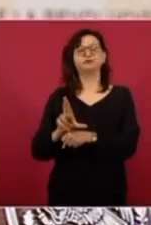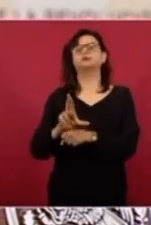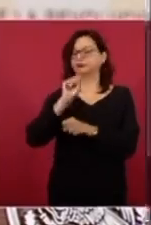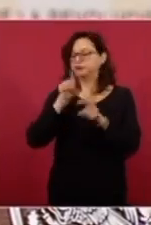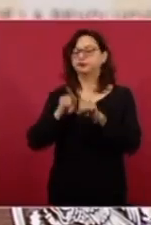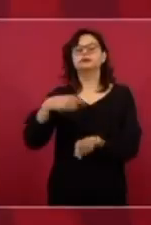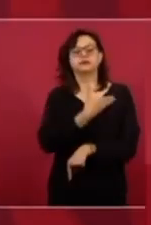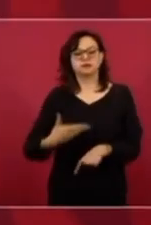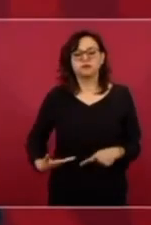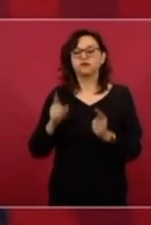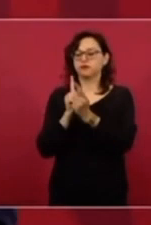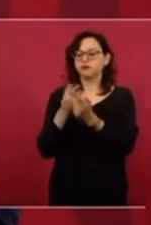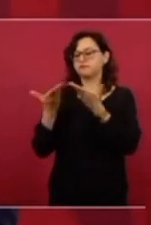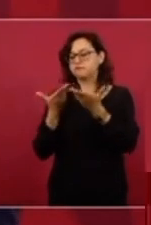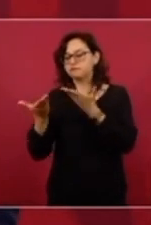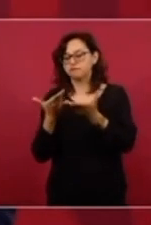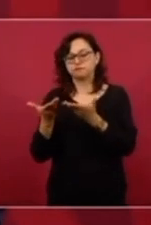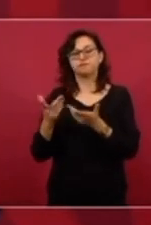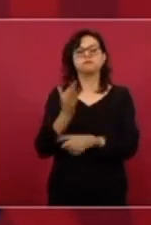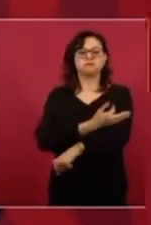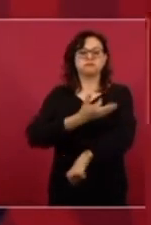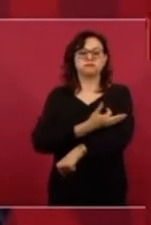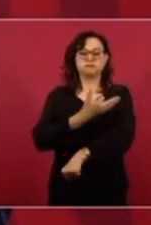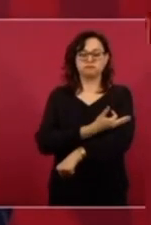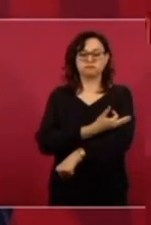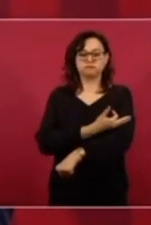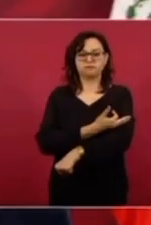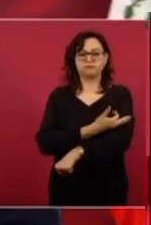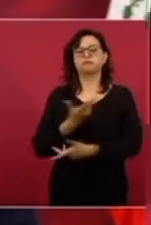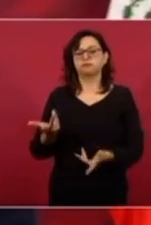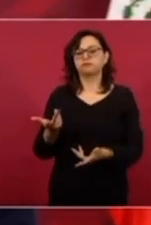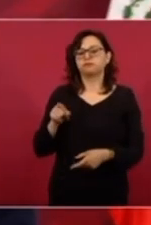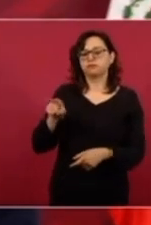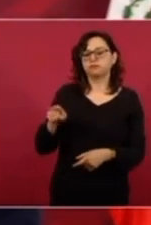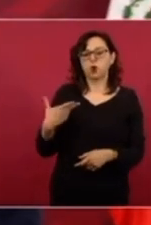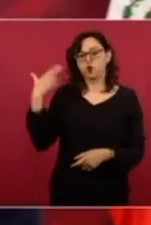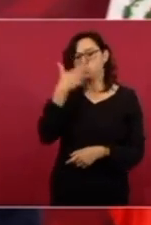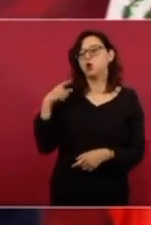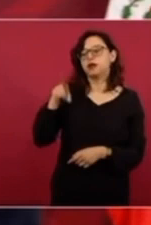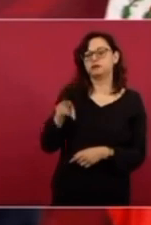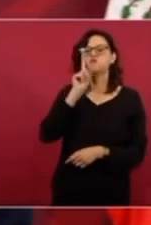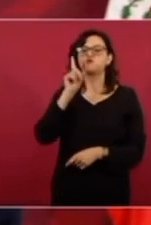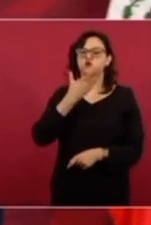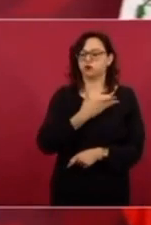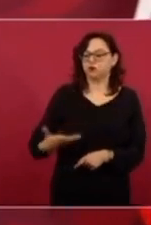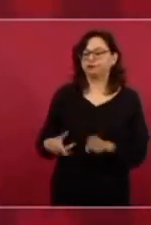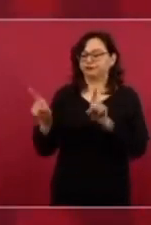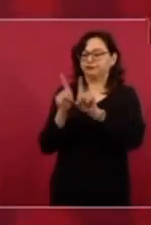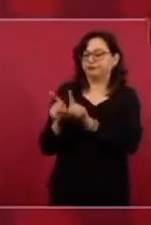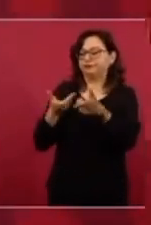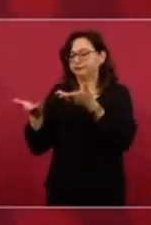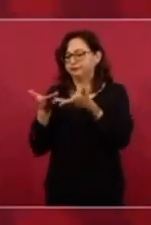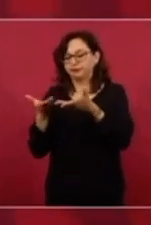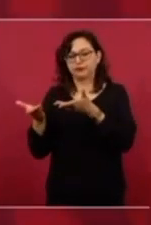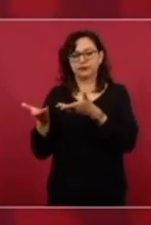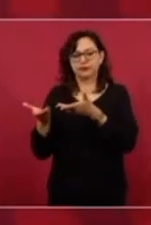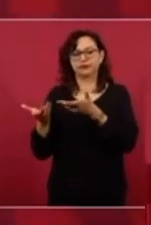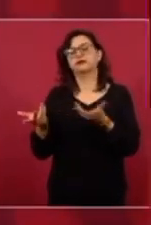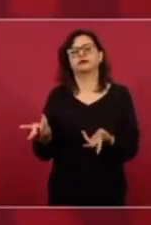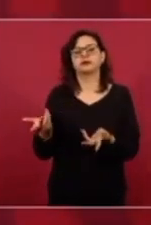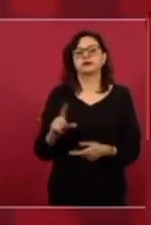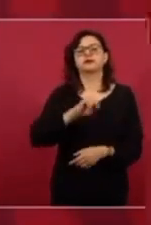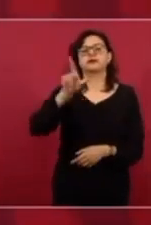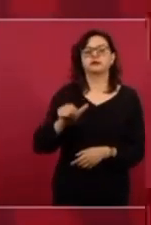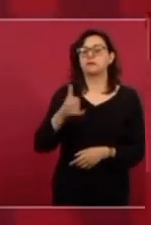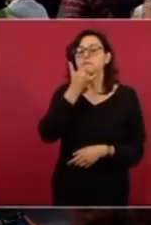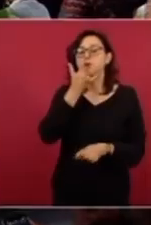estamos también con el presidente de El Salvador, ya por la tarde salimos a Honduras, vamos a estar con la presidenta de Honduras, luego vamos a estar